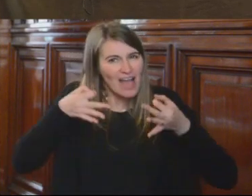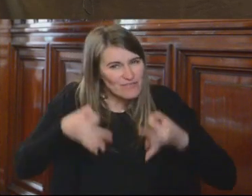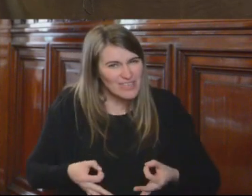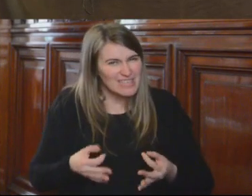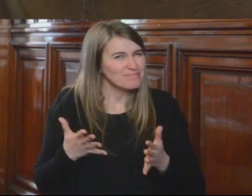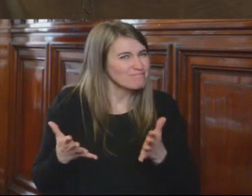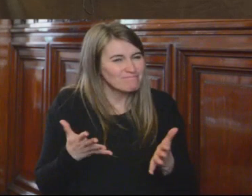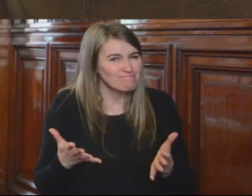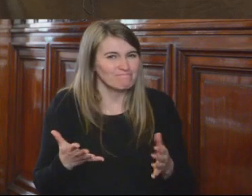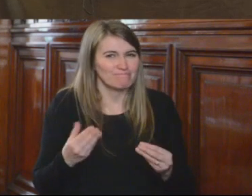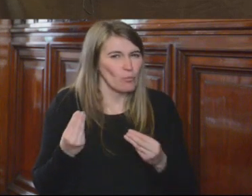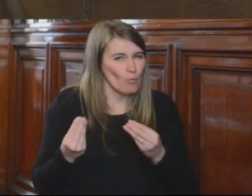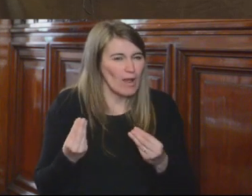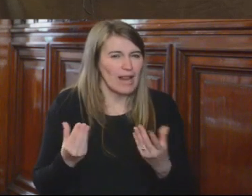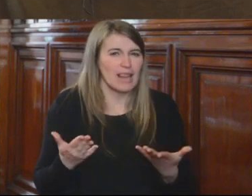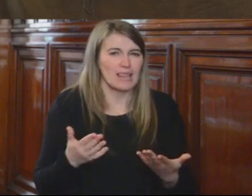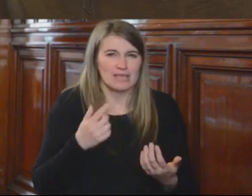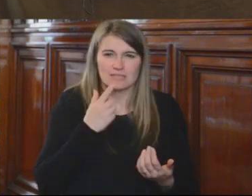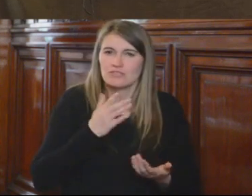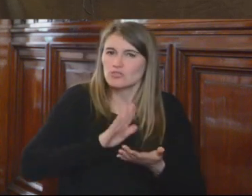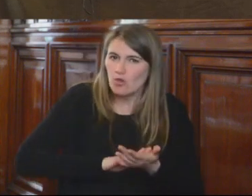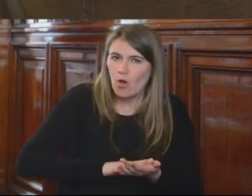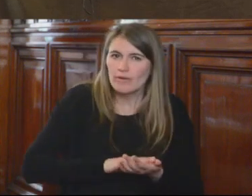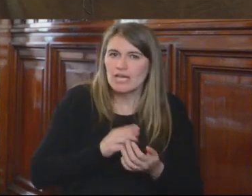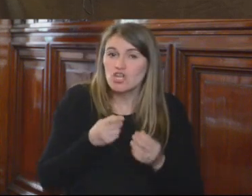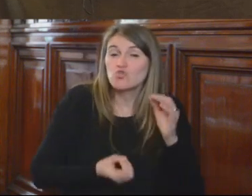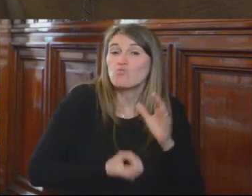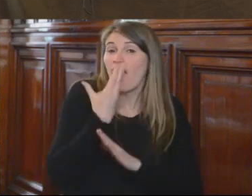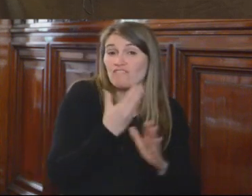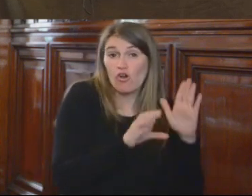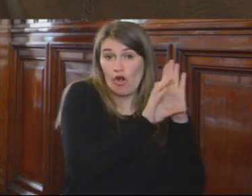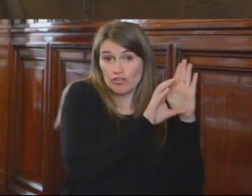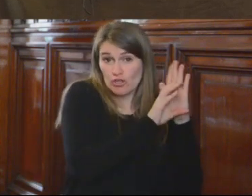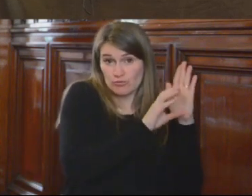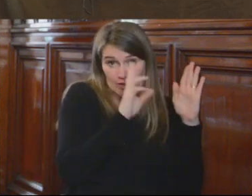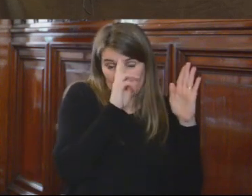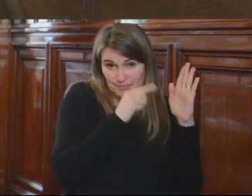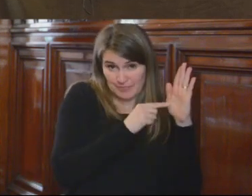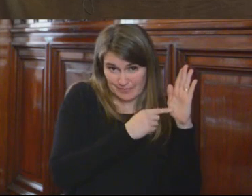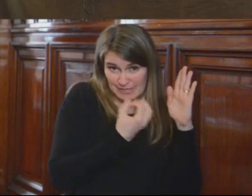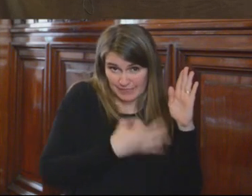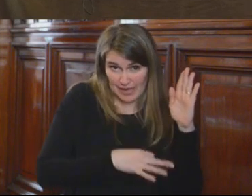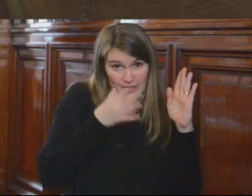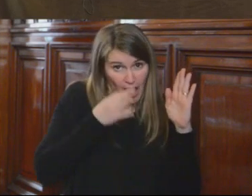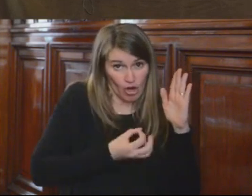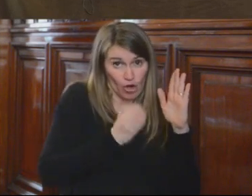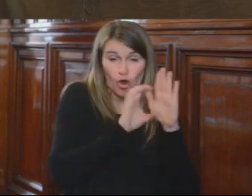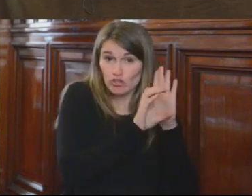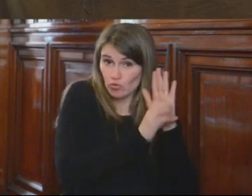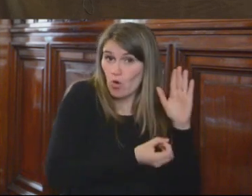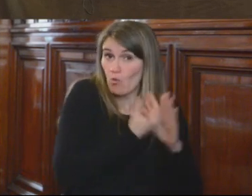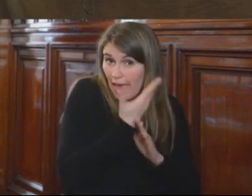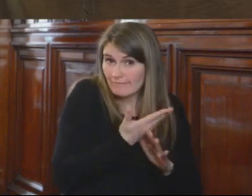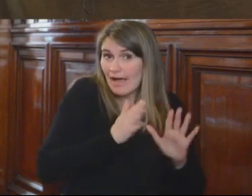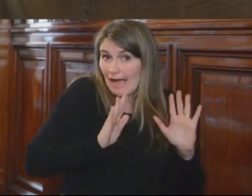cuestionamiento también sobre los dispositivos nuevos de la Constitución, porque es una Constitución innovadora, claro. Yo